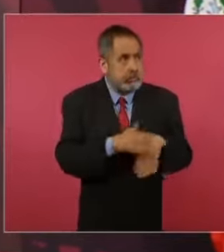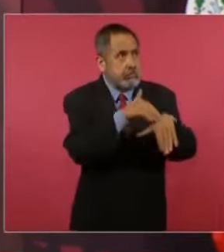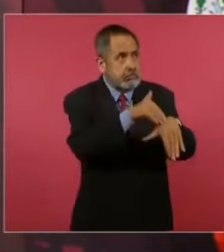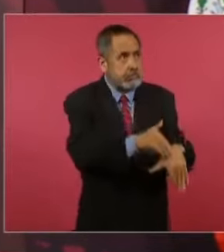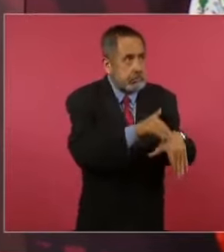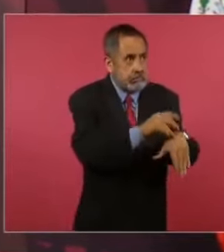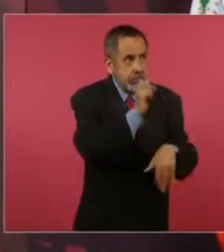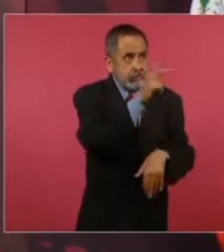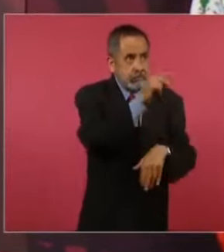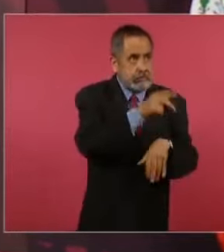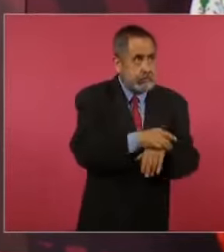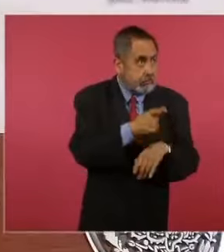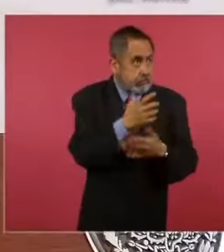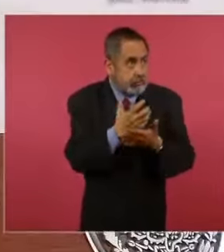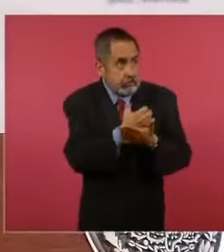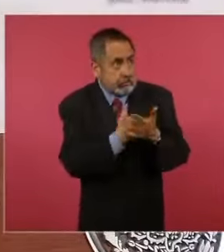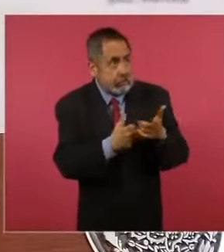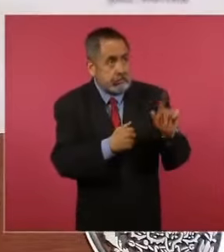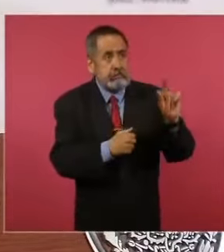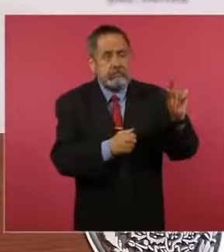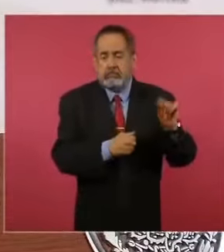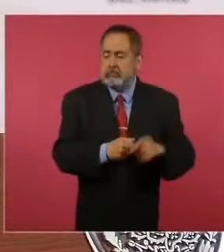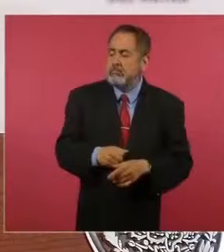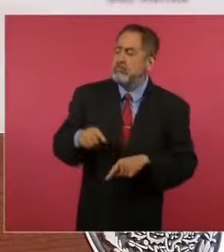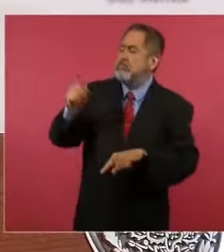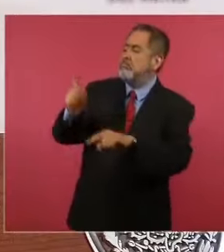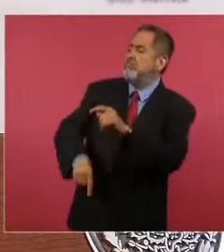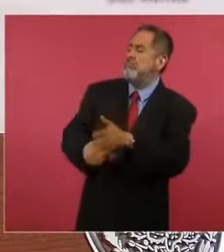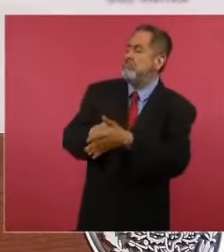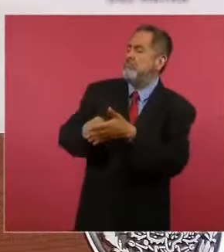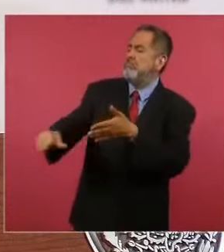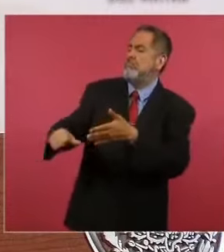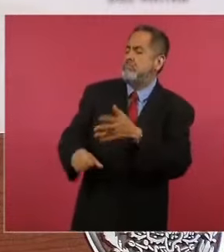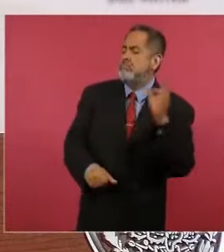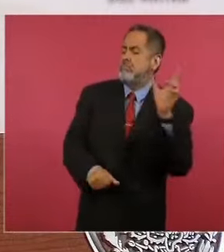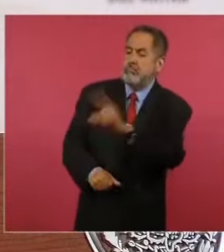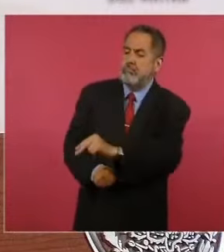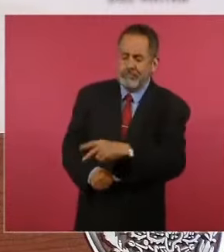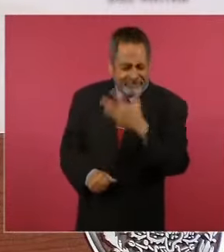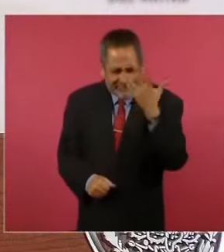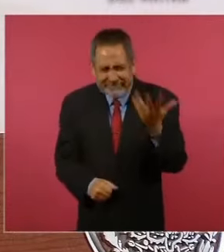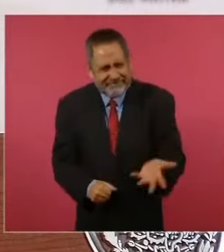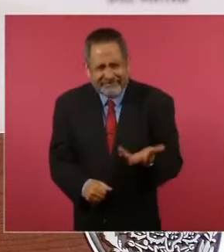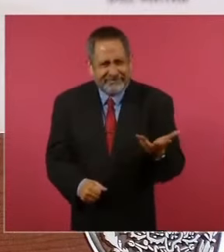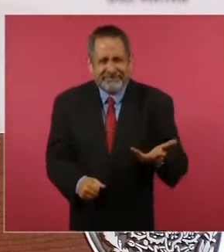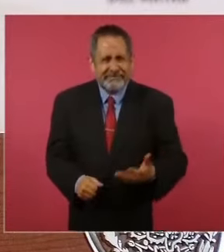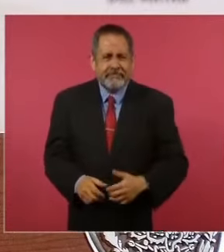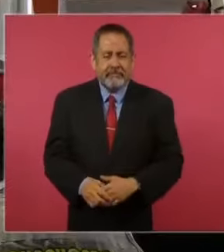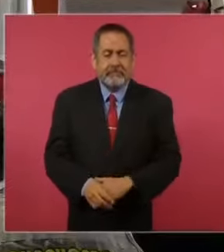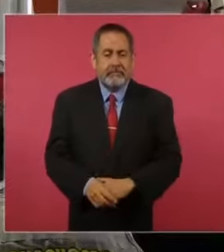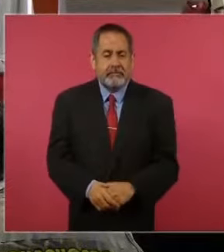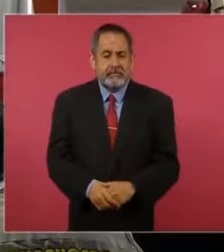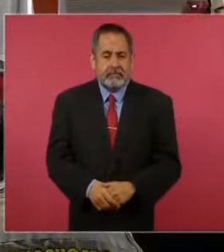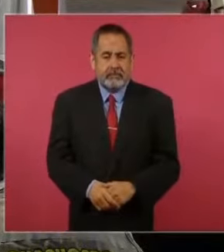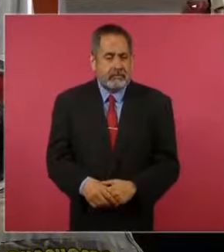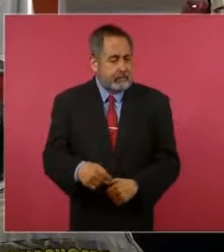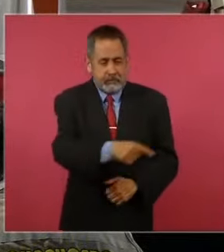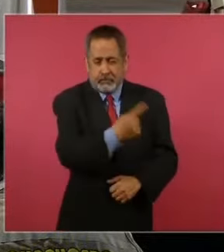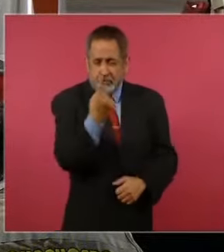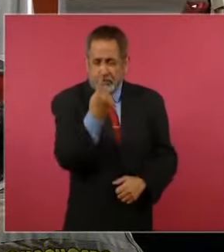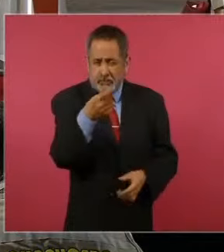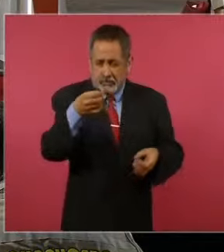están pensando en la ganancia, en la utilidad, en el lucro en algunos casos. Y un juez